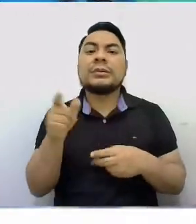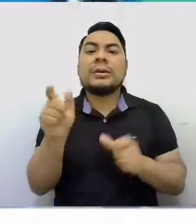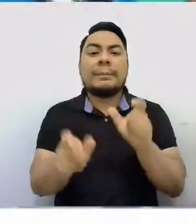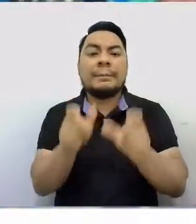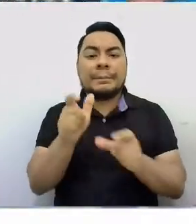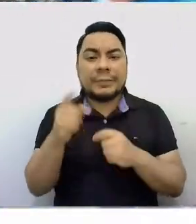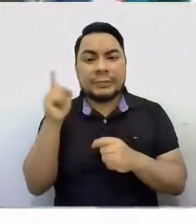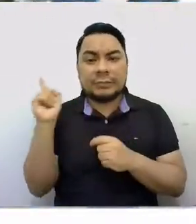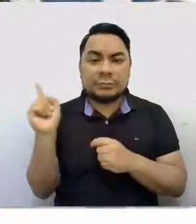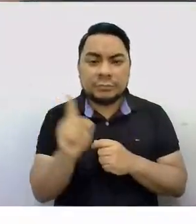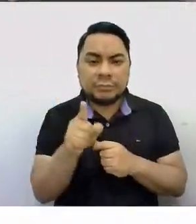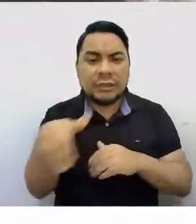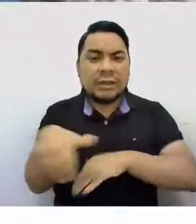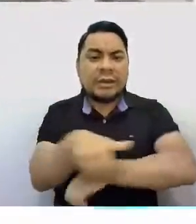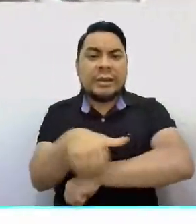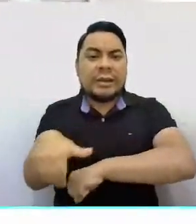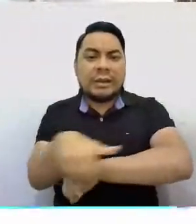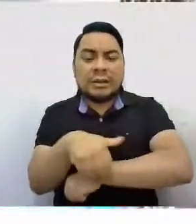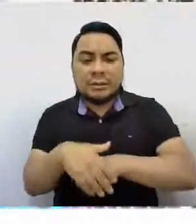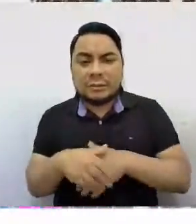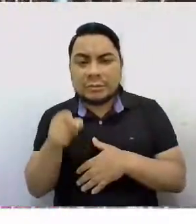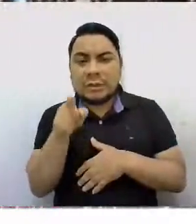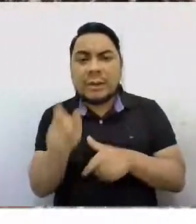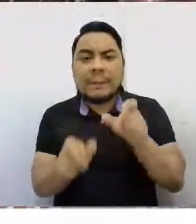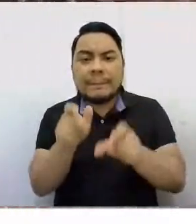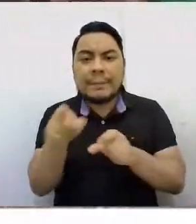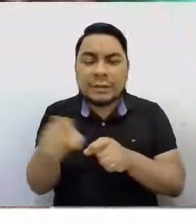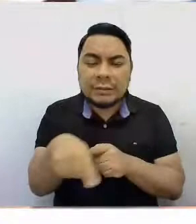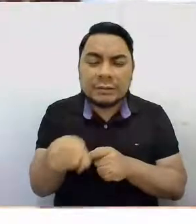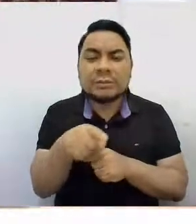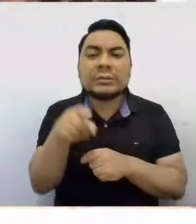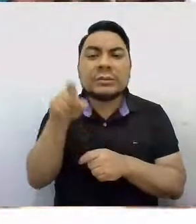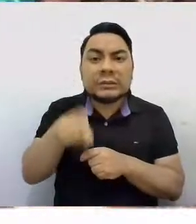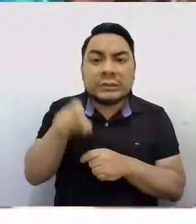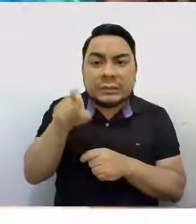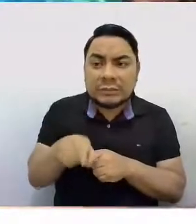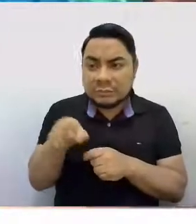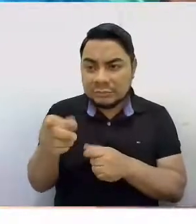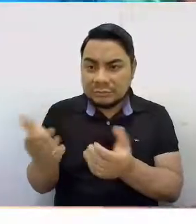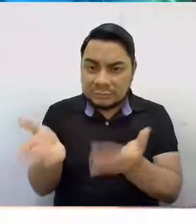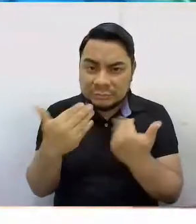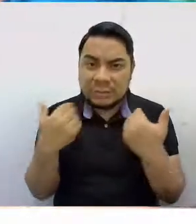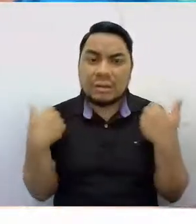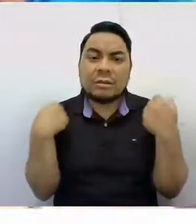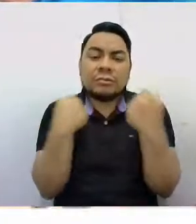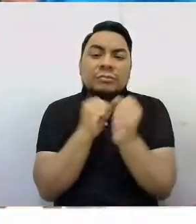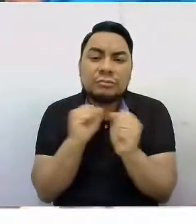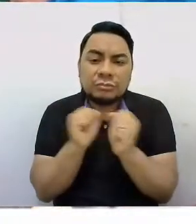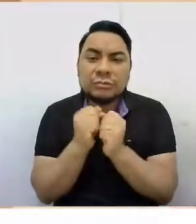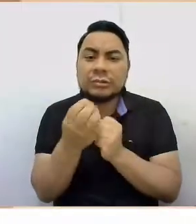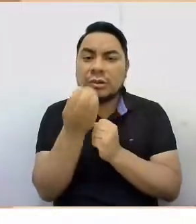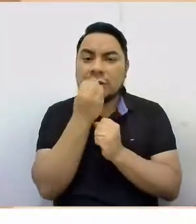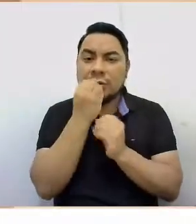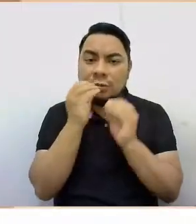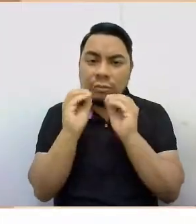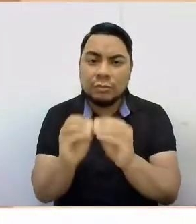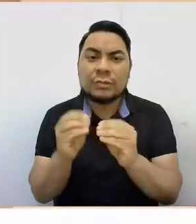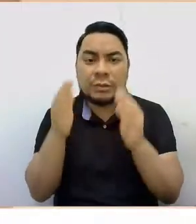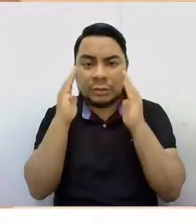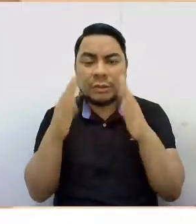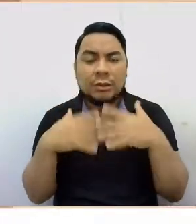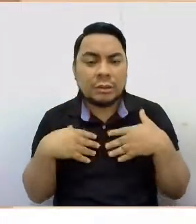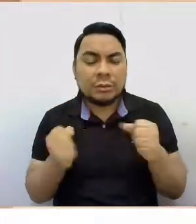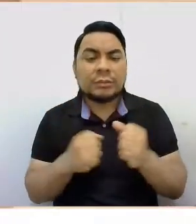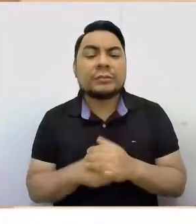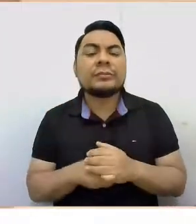las calles e interviene a las personas necesitadas, llevándoles abrigo, alimentos y atención de salud. Tenemos, por ejemplo,